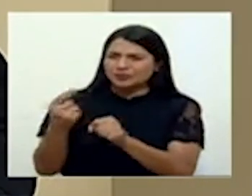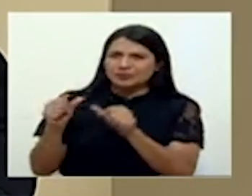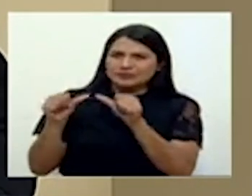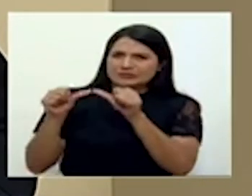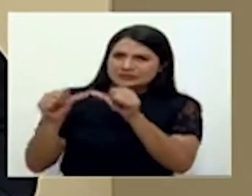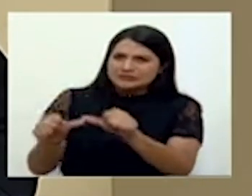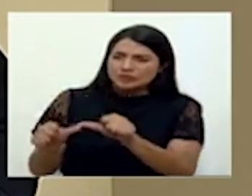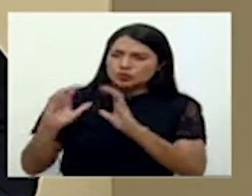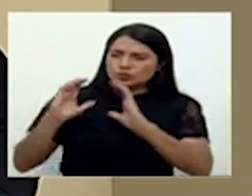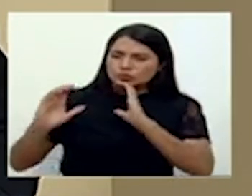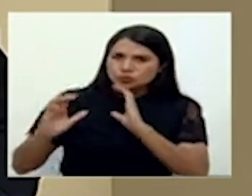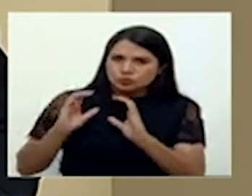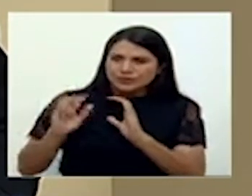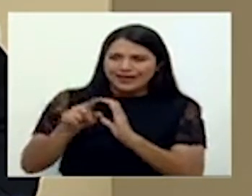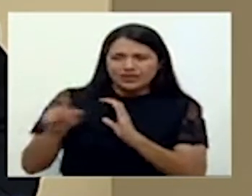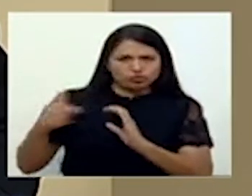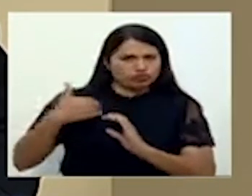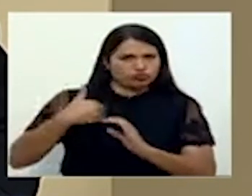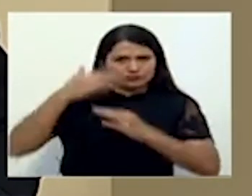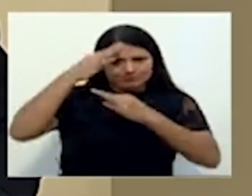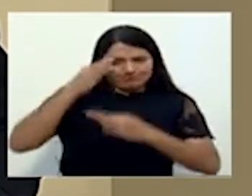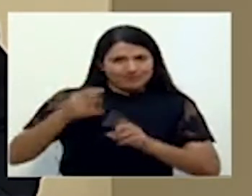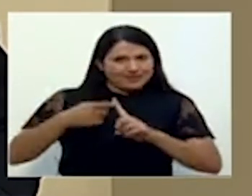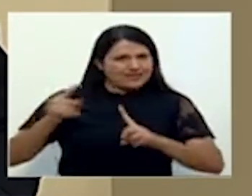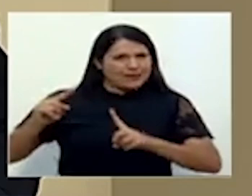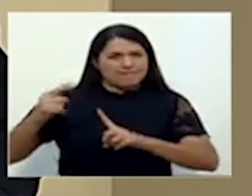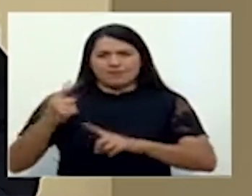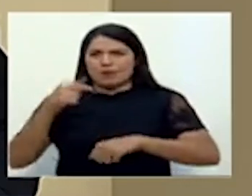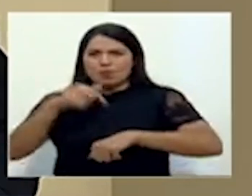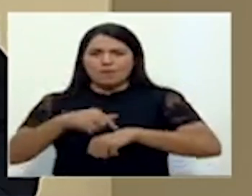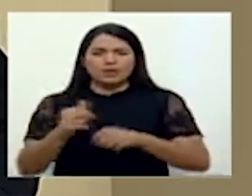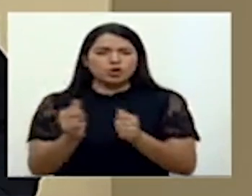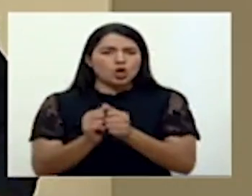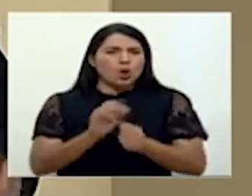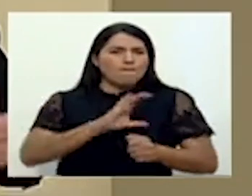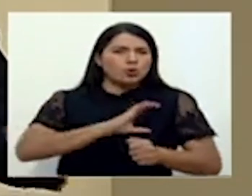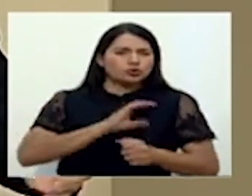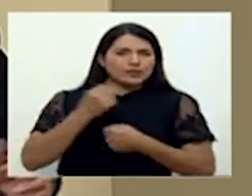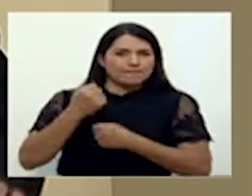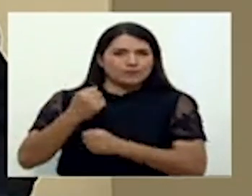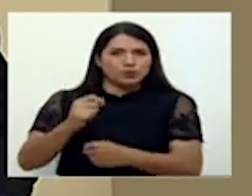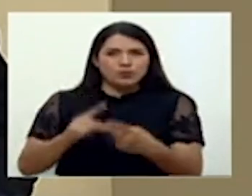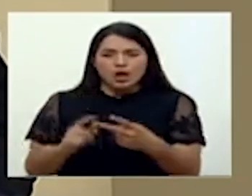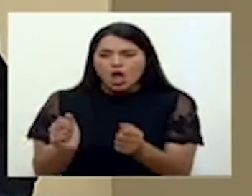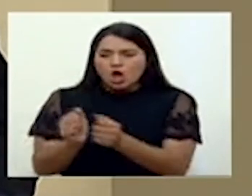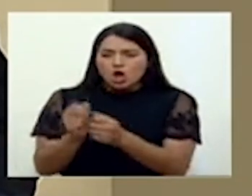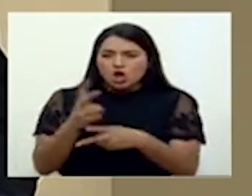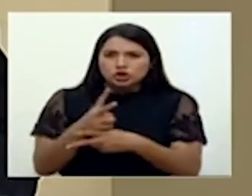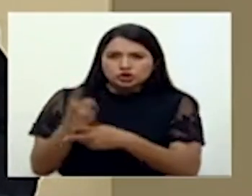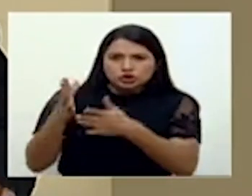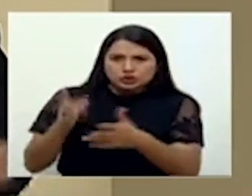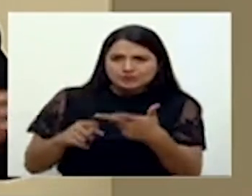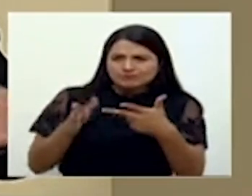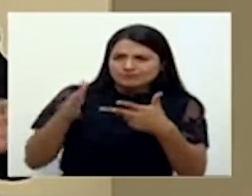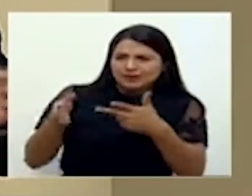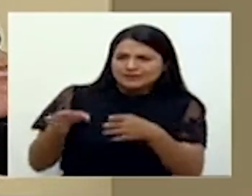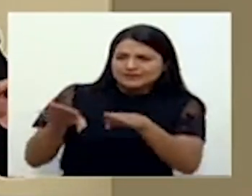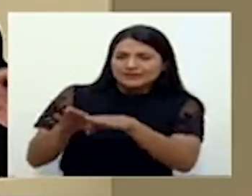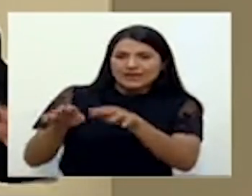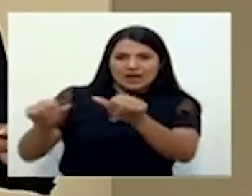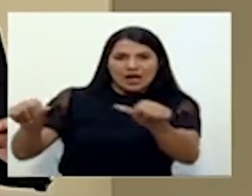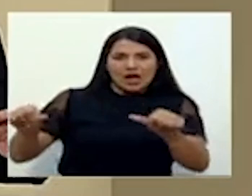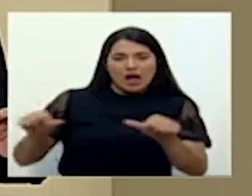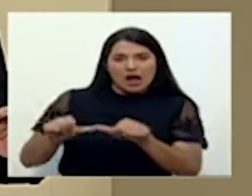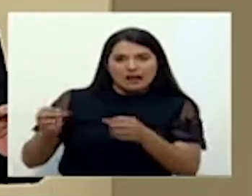acciones desde el primer momento con sus policías municipales, con sus inspectores, en el cierre de áreas públicas, en el